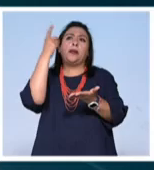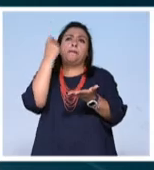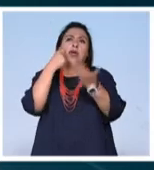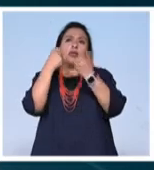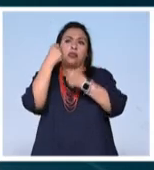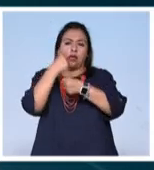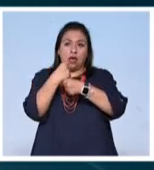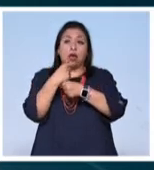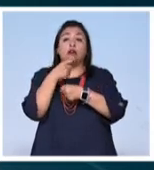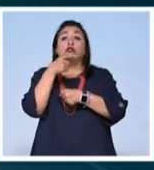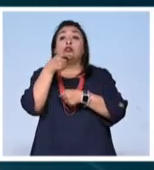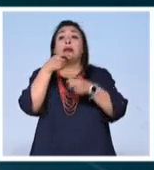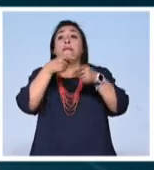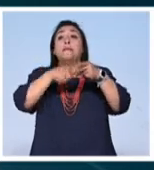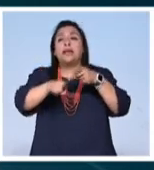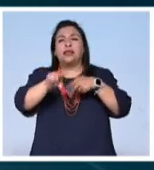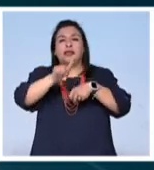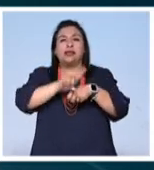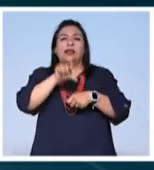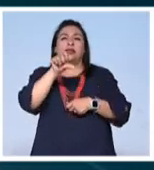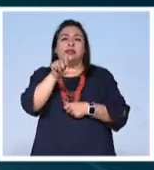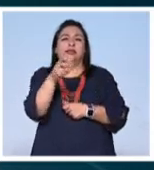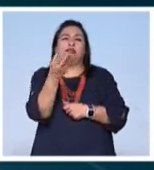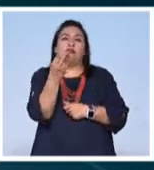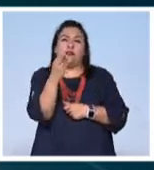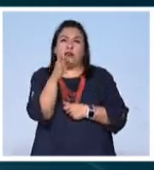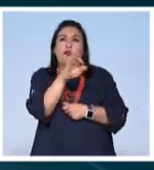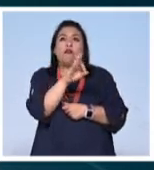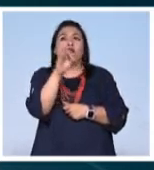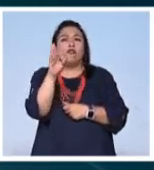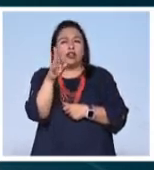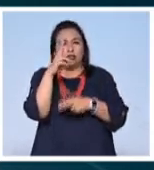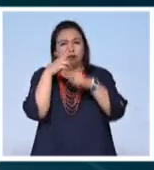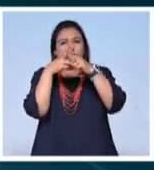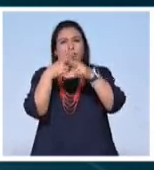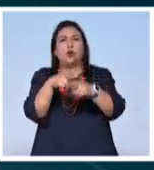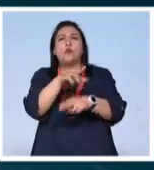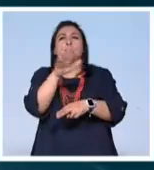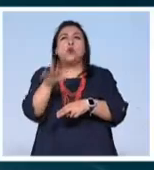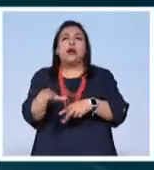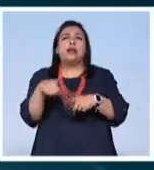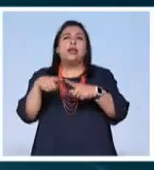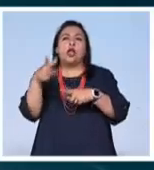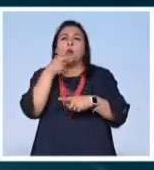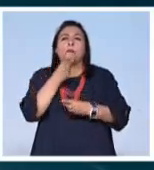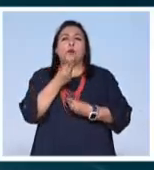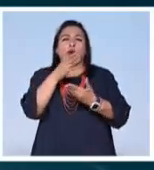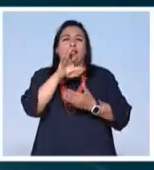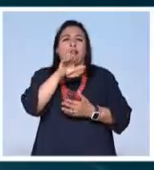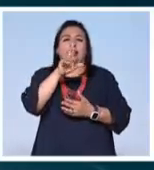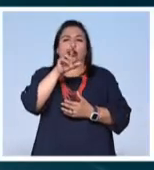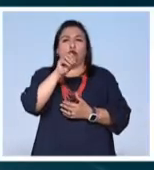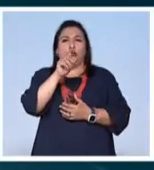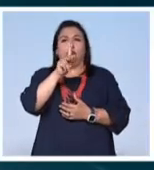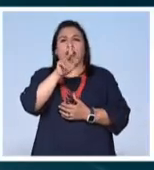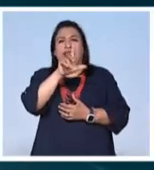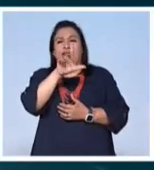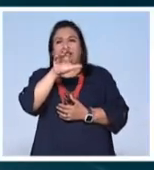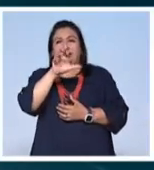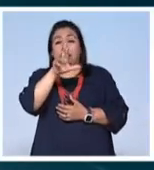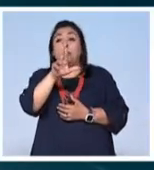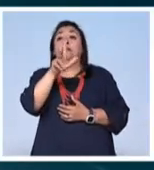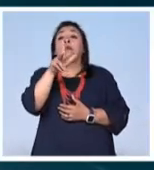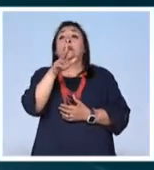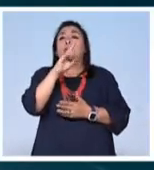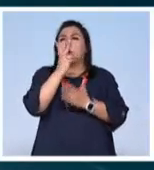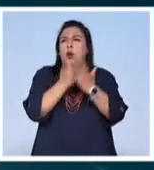20 años. Inicia en este 16 de febrero, fecha en la que se conmemora el fallecimiento del poeta Carlos Pellicer Cámara. El programa